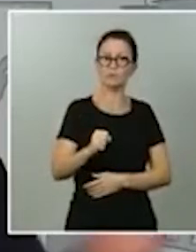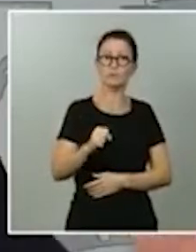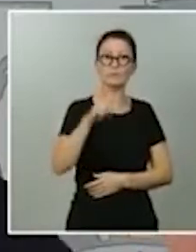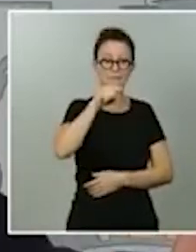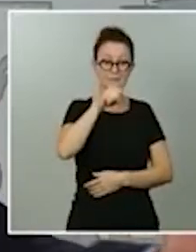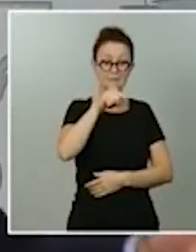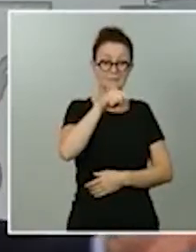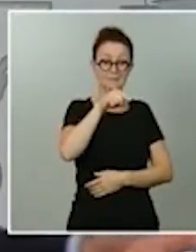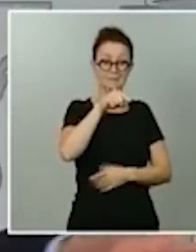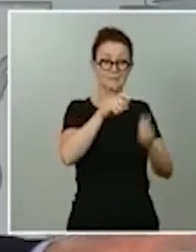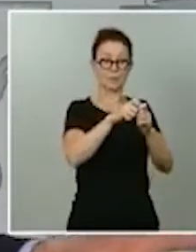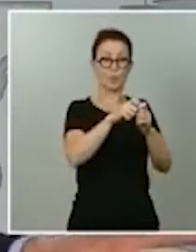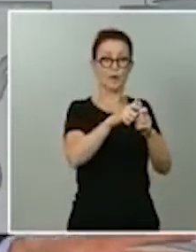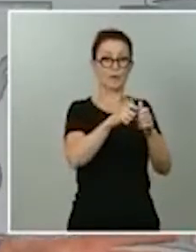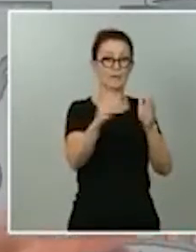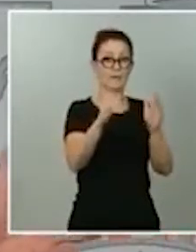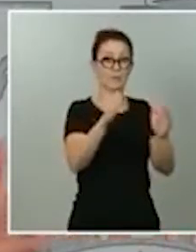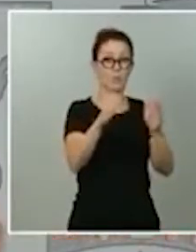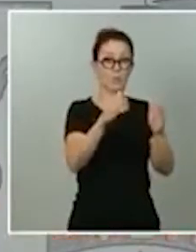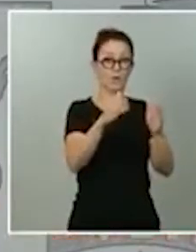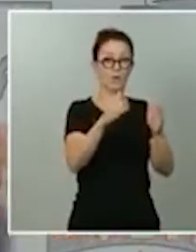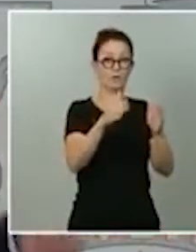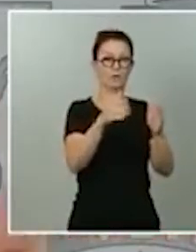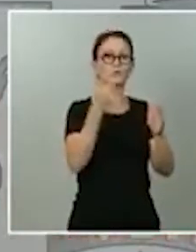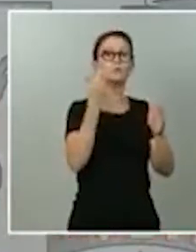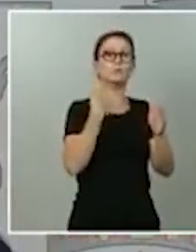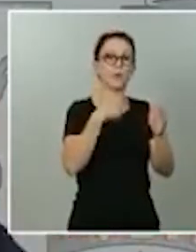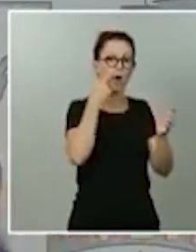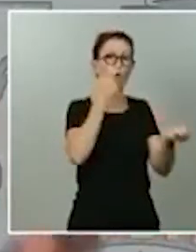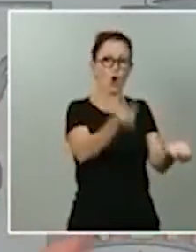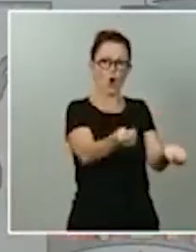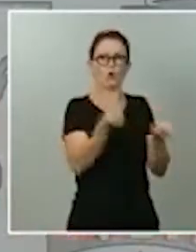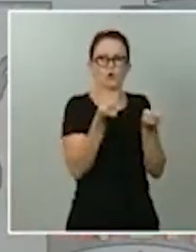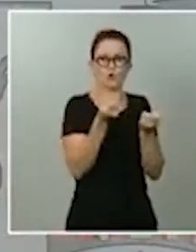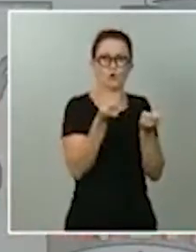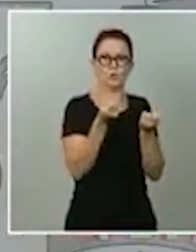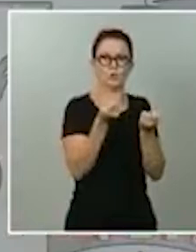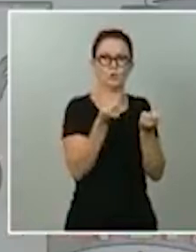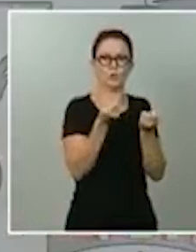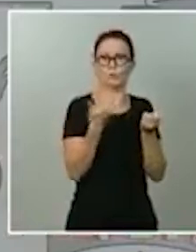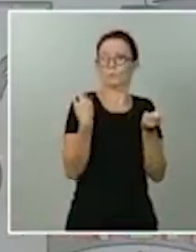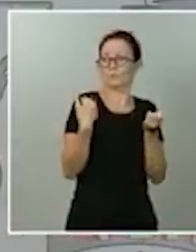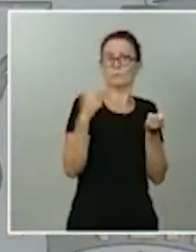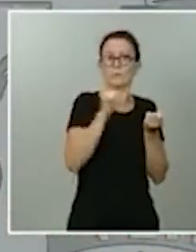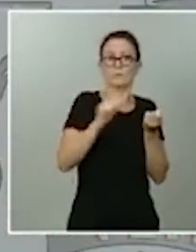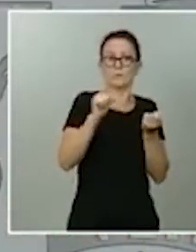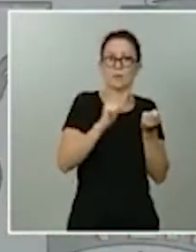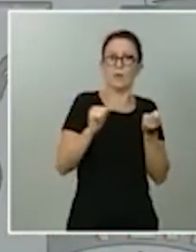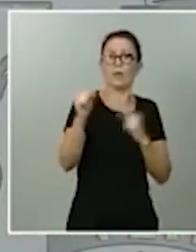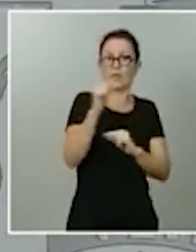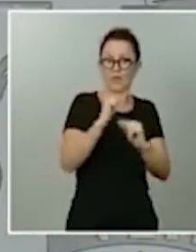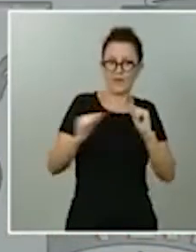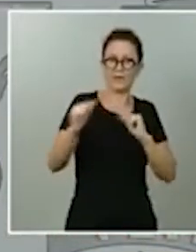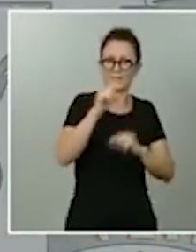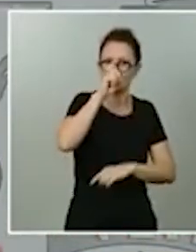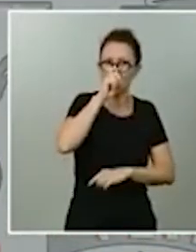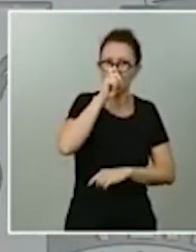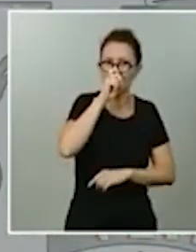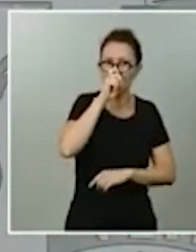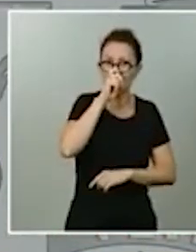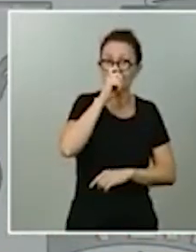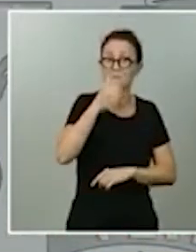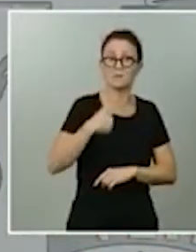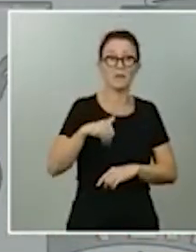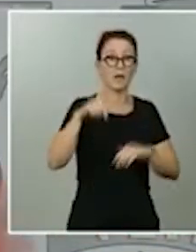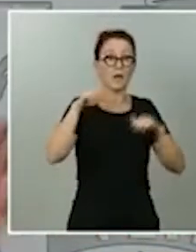temporero recordemos que hace muy pocas semanas era digamos objeto de debate público en los medios de comunicación hoy ya no lo es y no lo es por